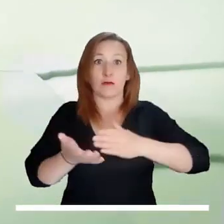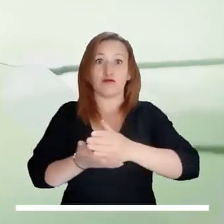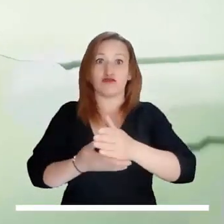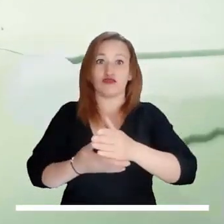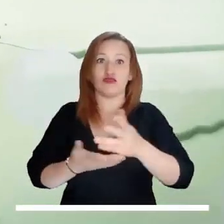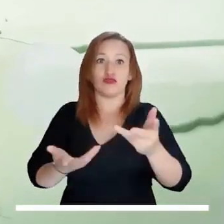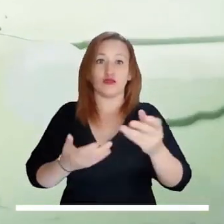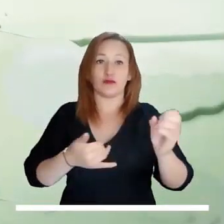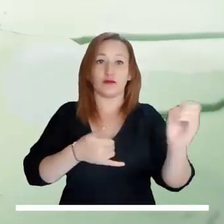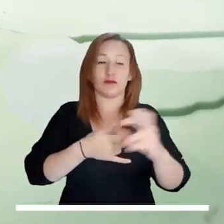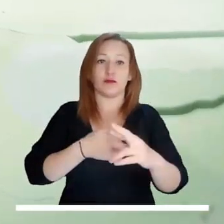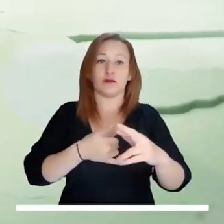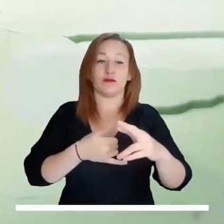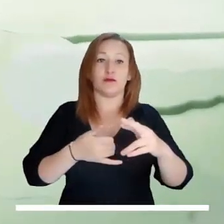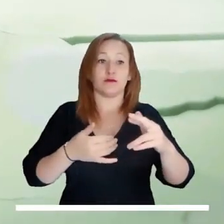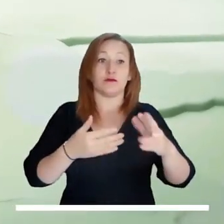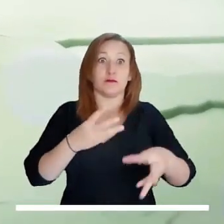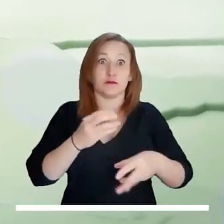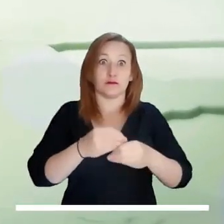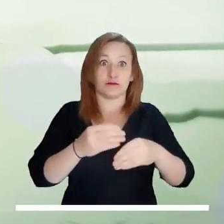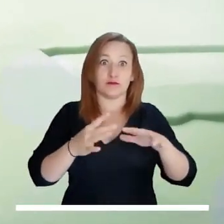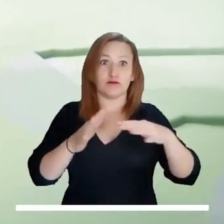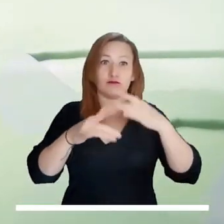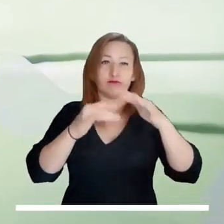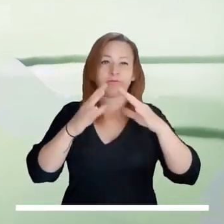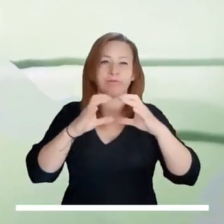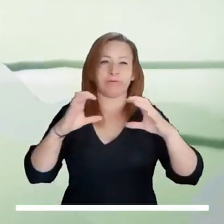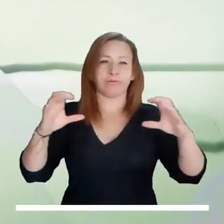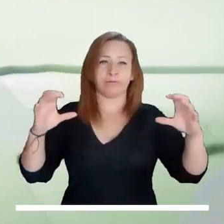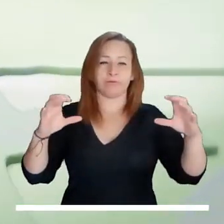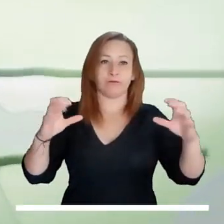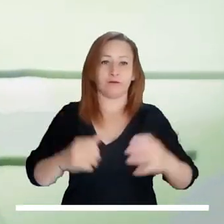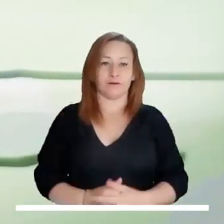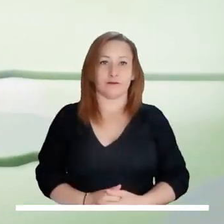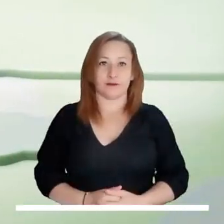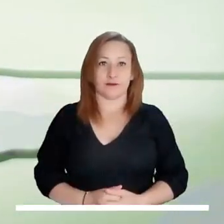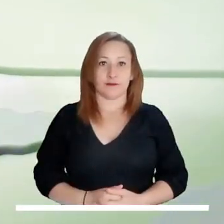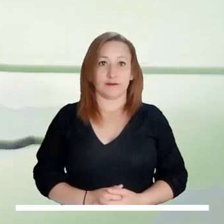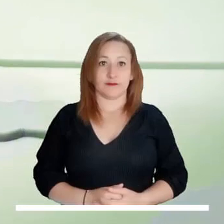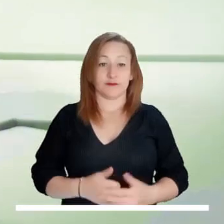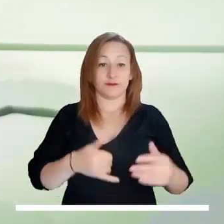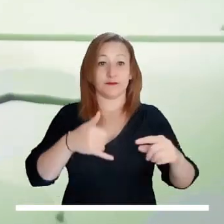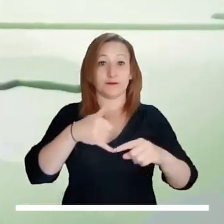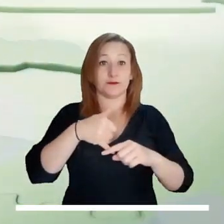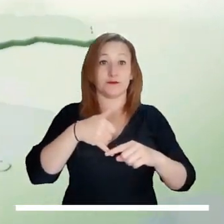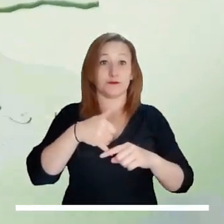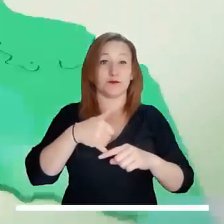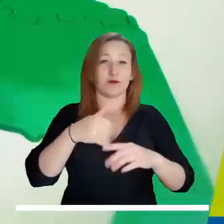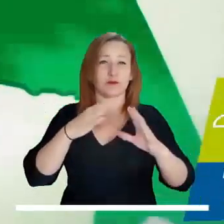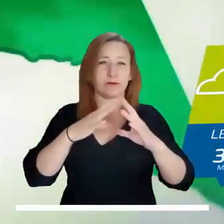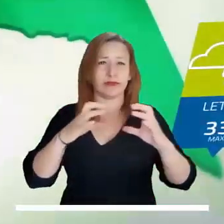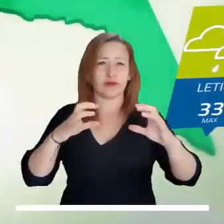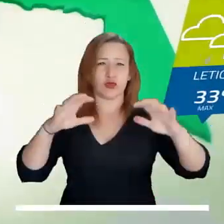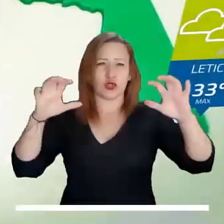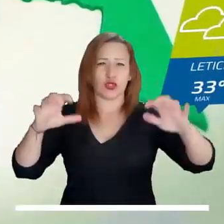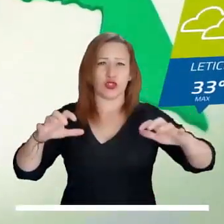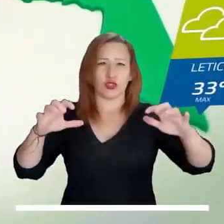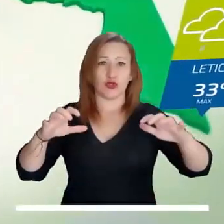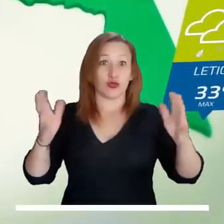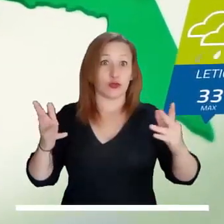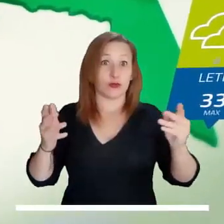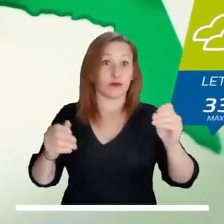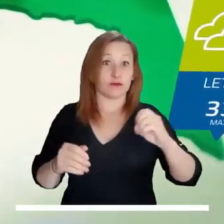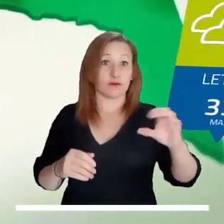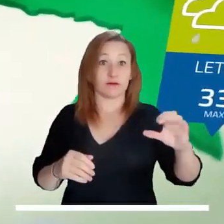seco se mantendría estable en la Orinoquía, donde además se calcula un cielo parcialmente nublado. En la región amazónica,